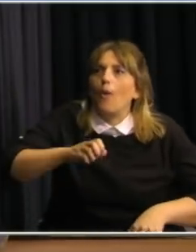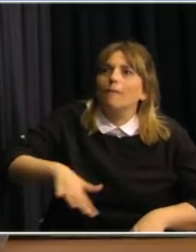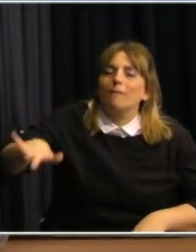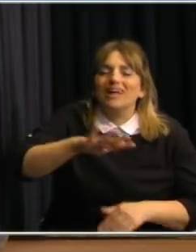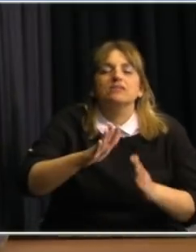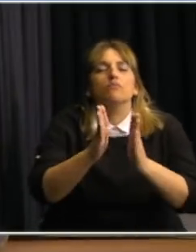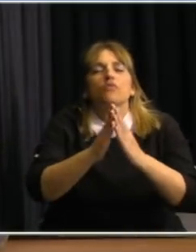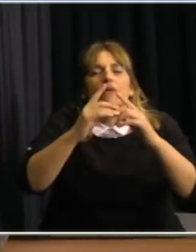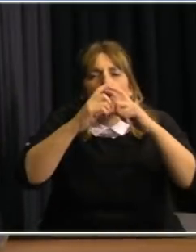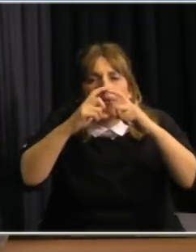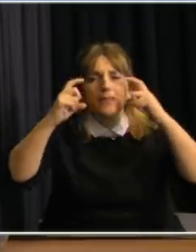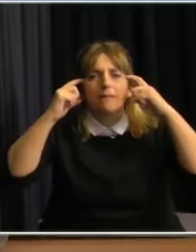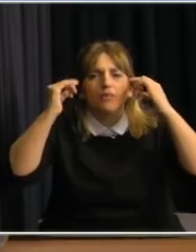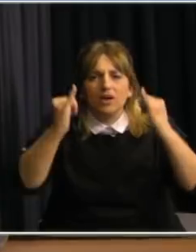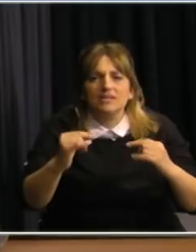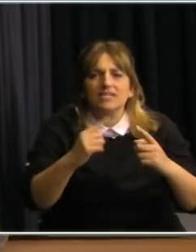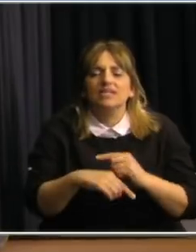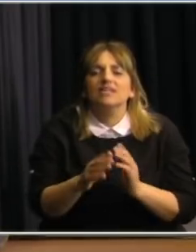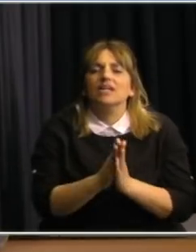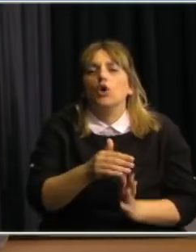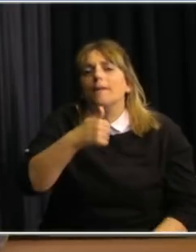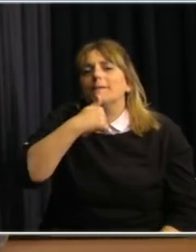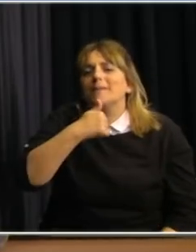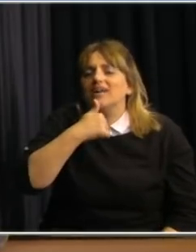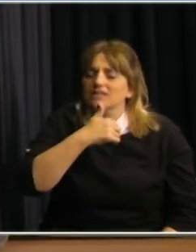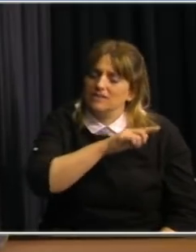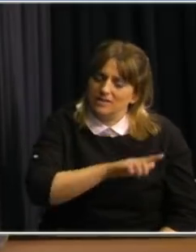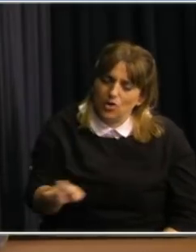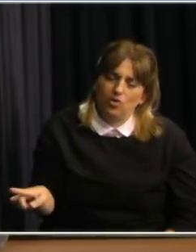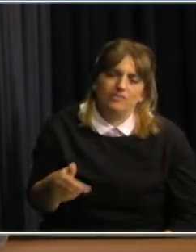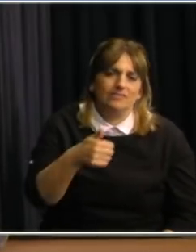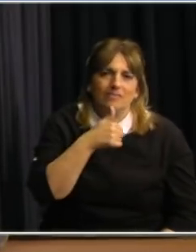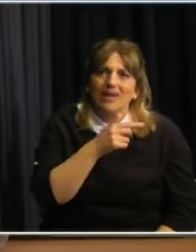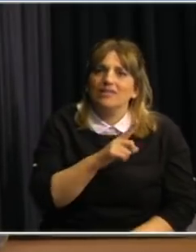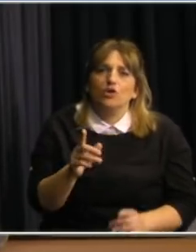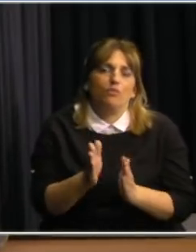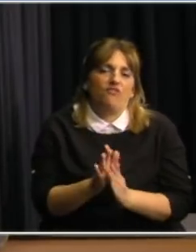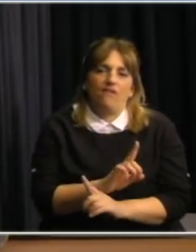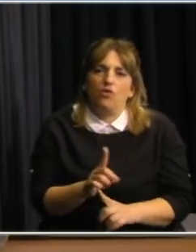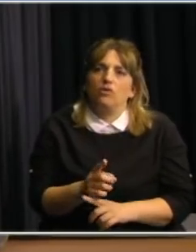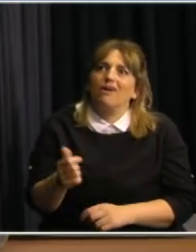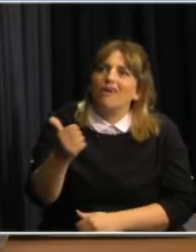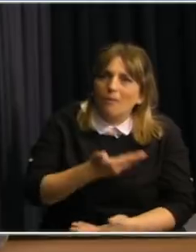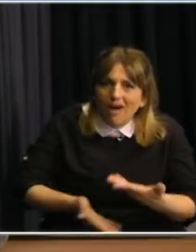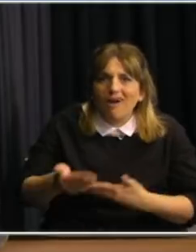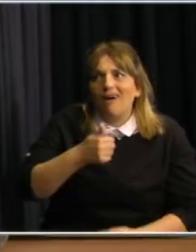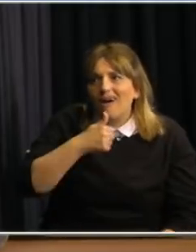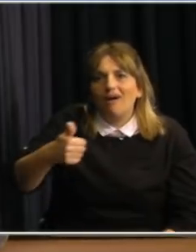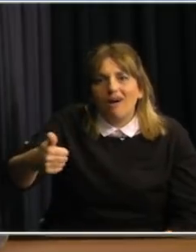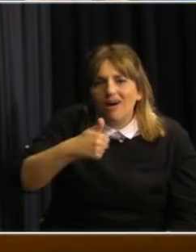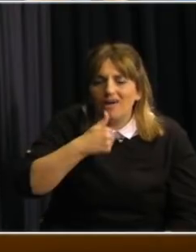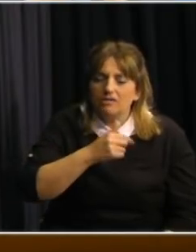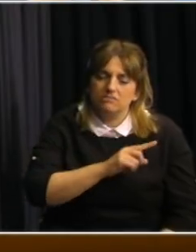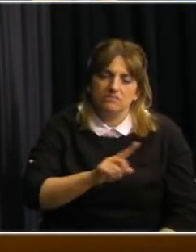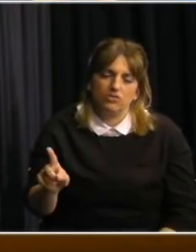usen el tapabocas y que no compartan el mate por los motivos que ya dijimos antes. El resto